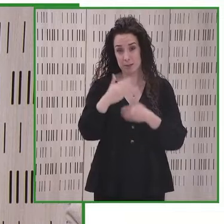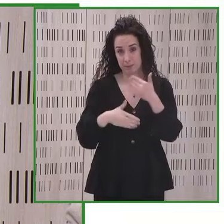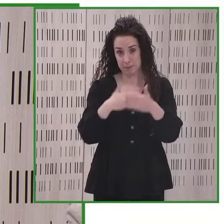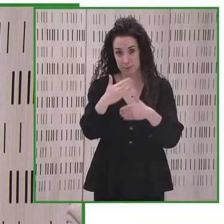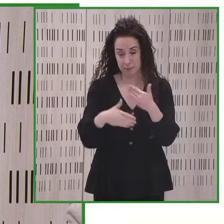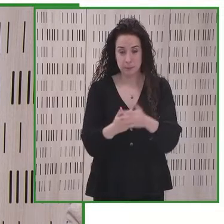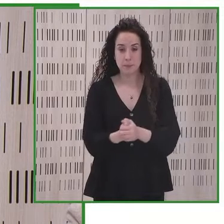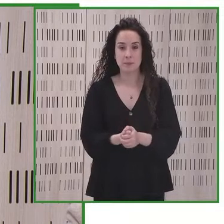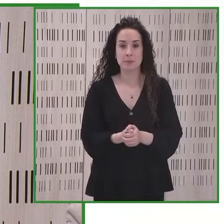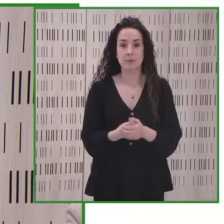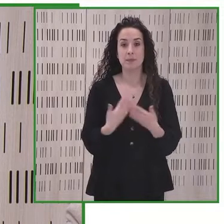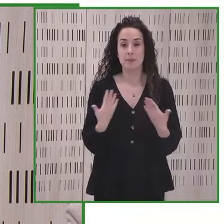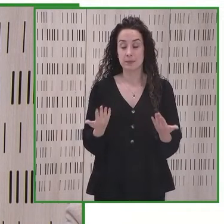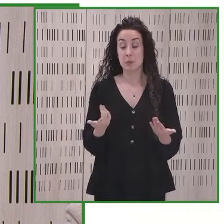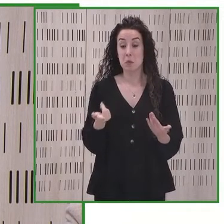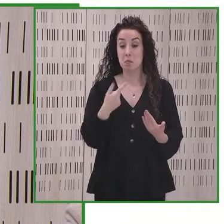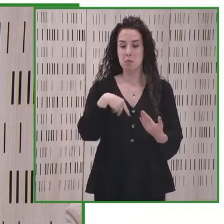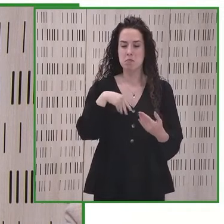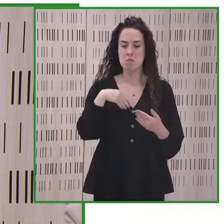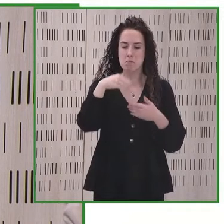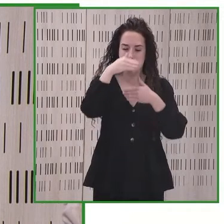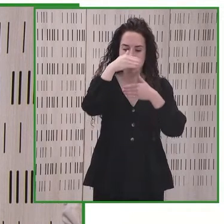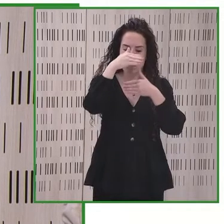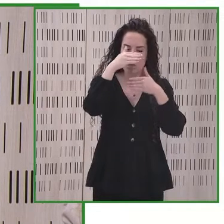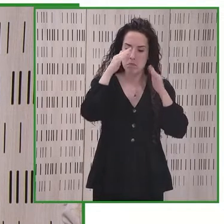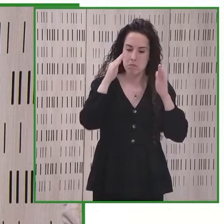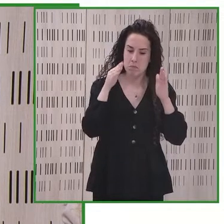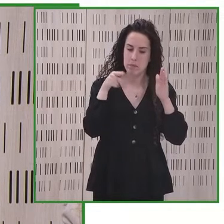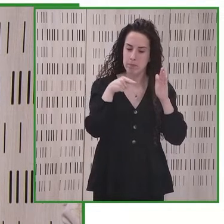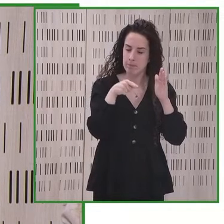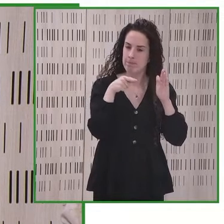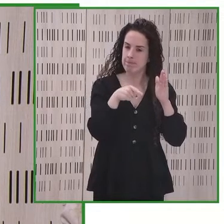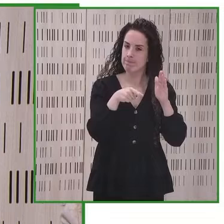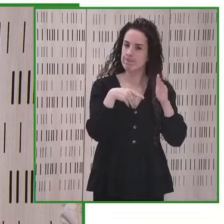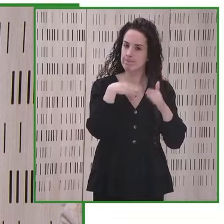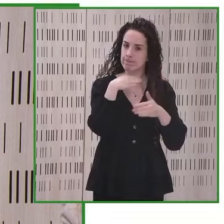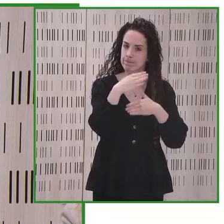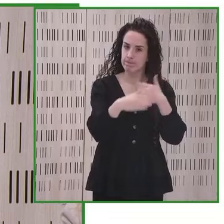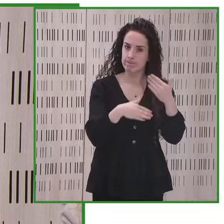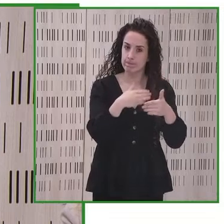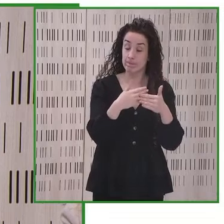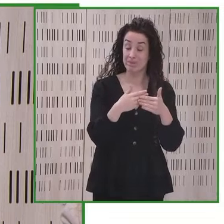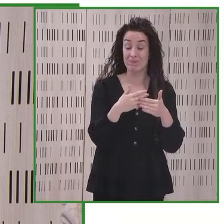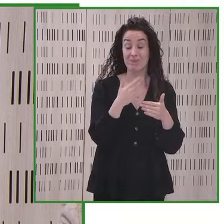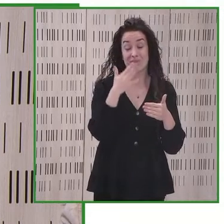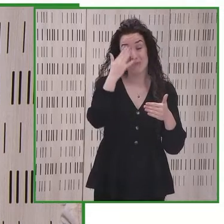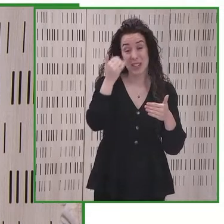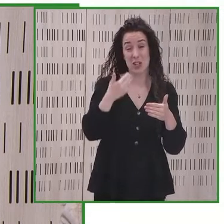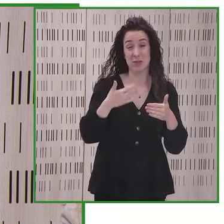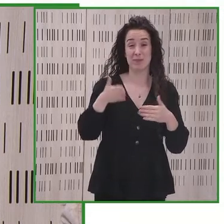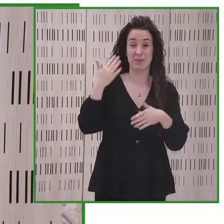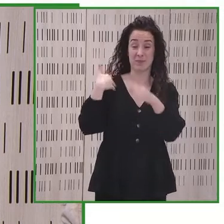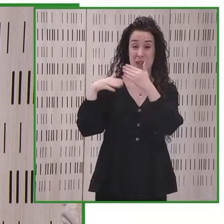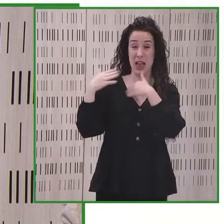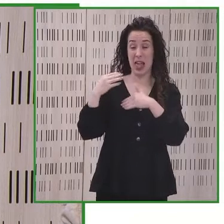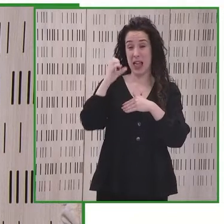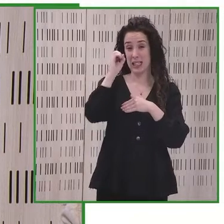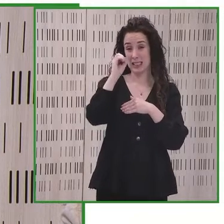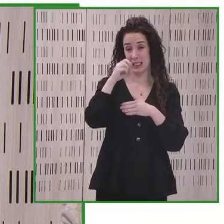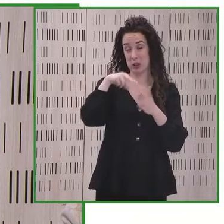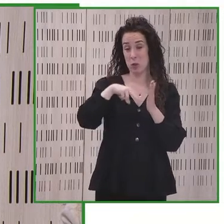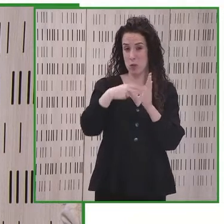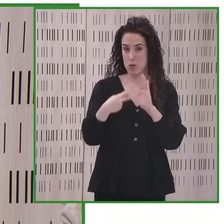una mejora de la vida de todos los ciudadanos. Y trabajando de esta manera, en los últimos años,